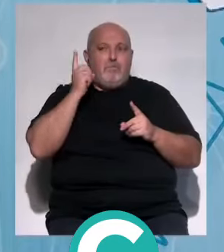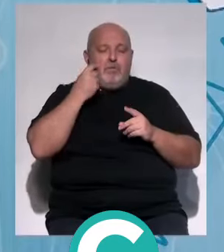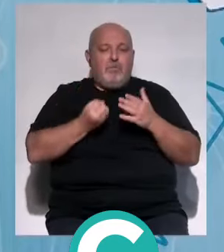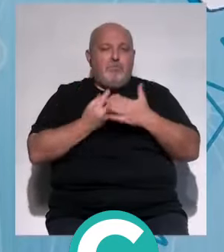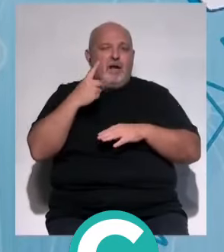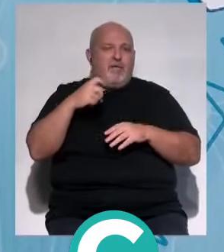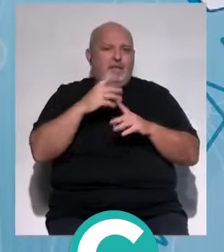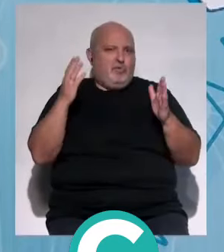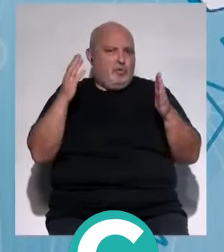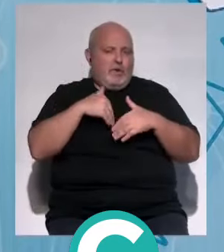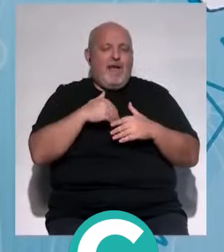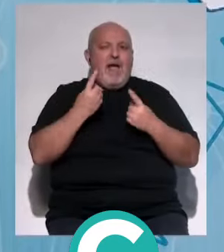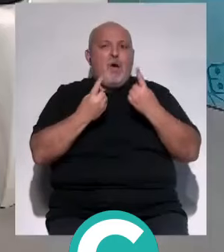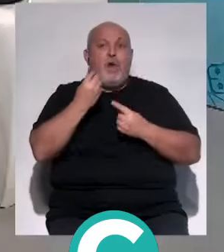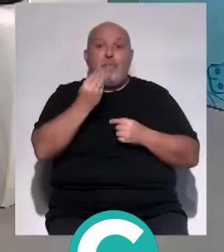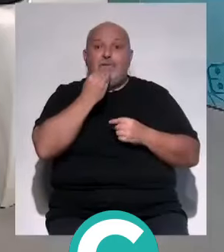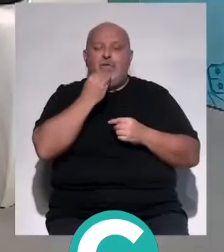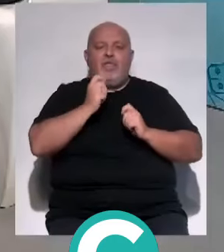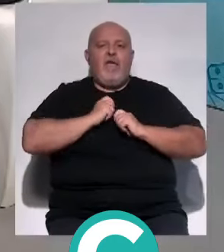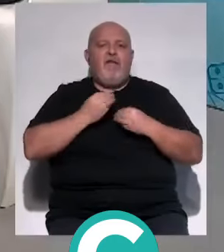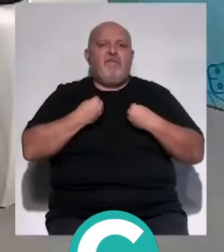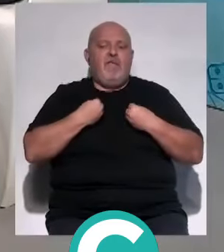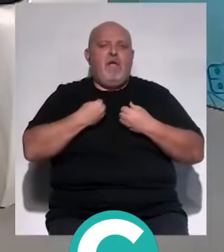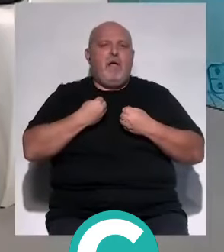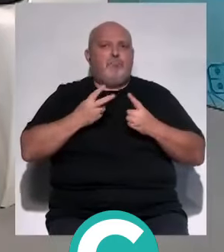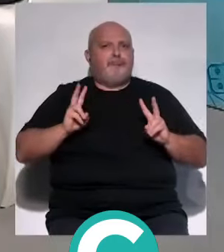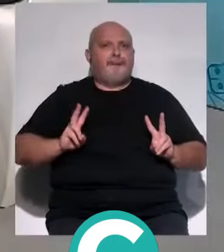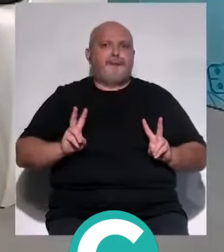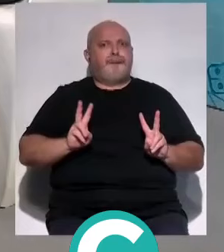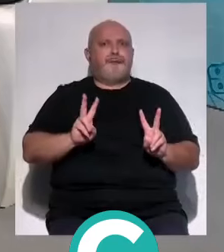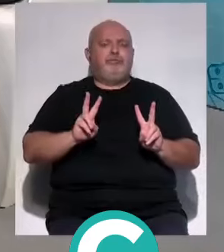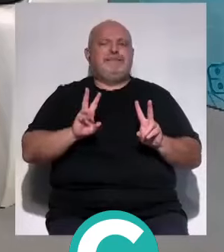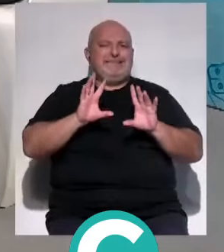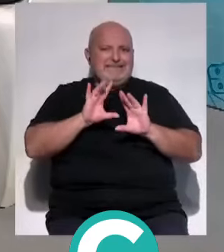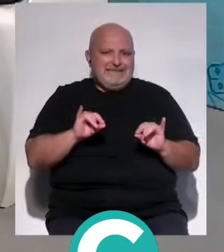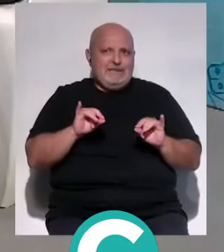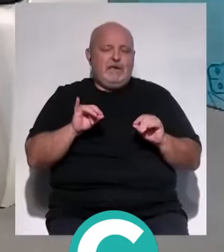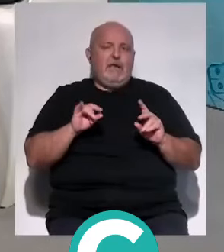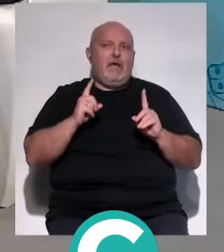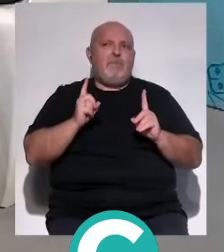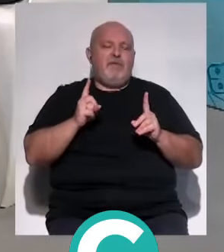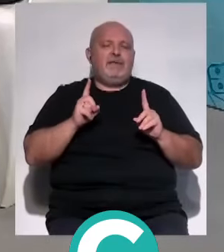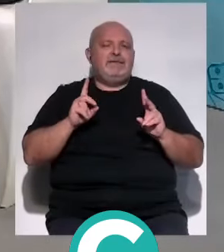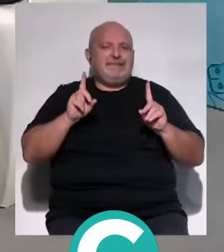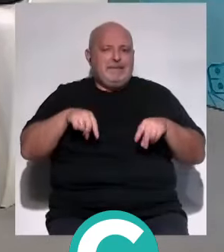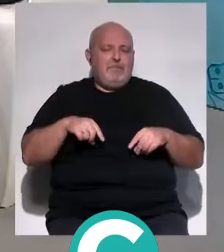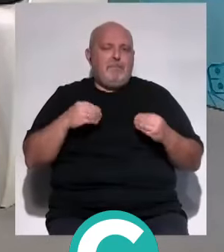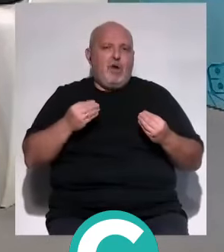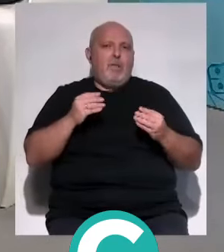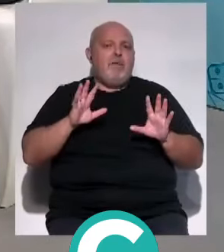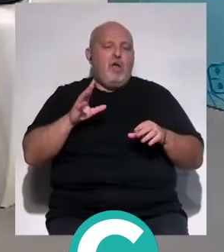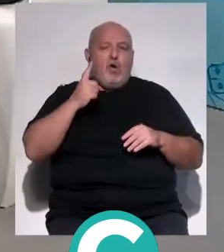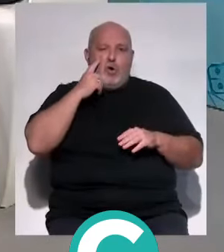cáncer, hay alimentos que te van a dar vida, que te van a dar energía, que te pueden ayudar a prevenir o que te pueden ayudar a encontrarte mejor. Pero